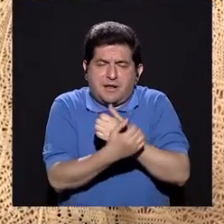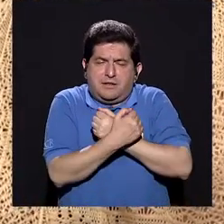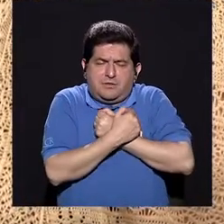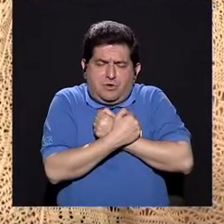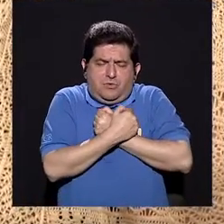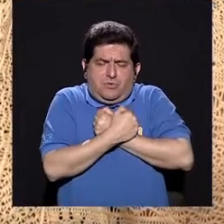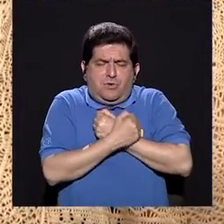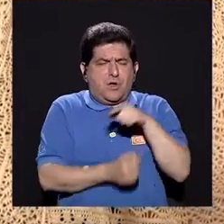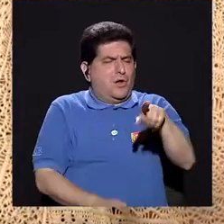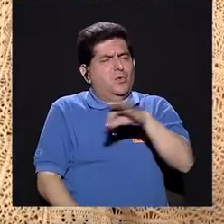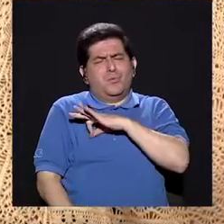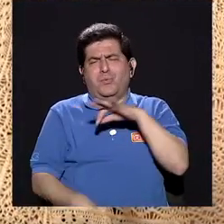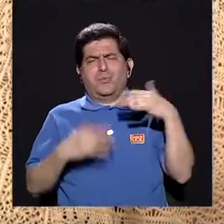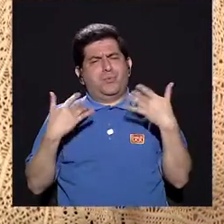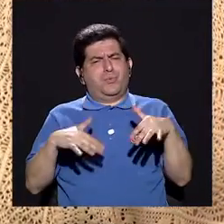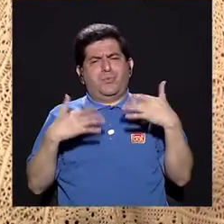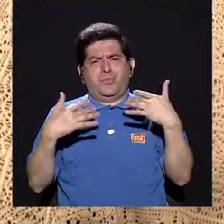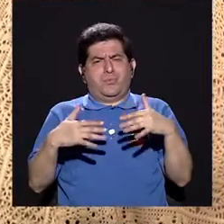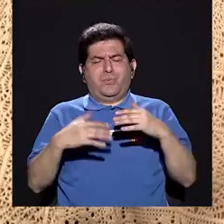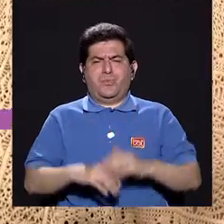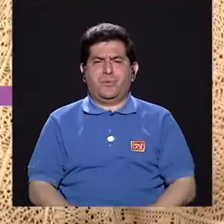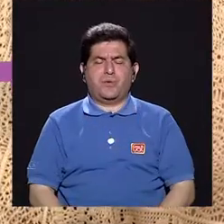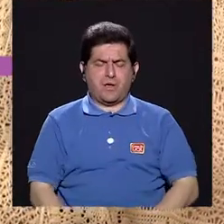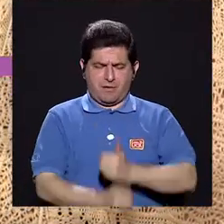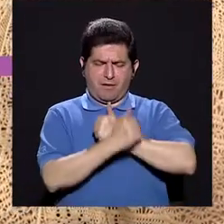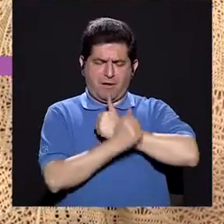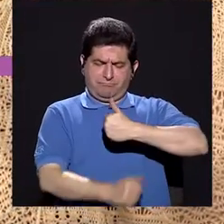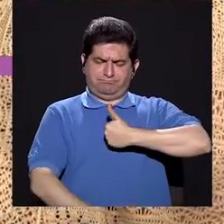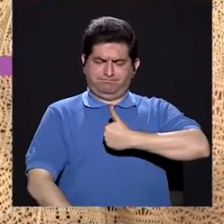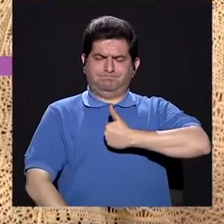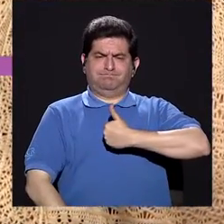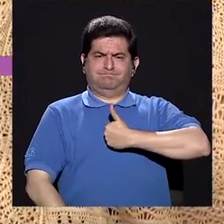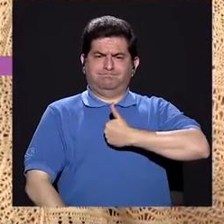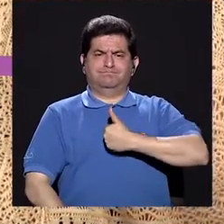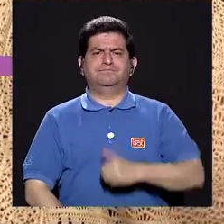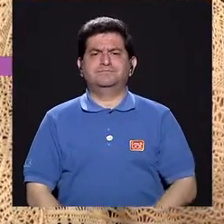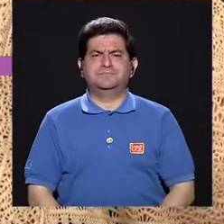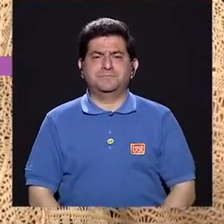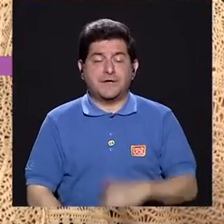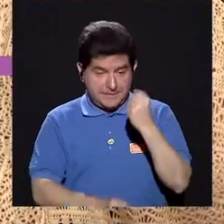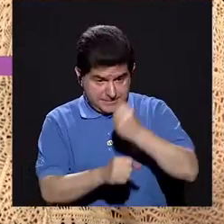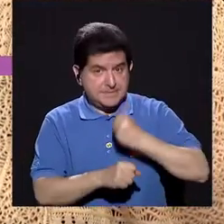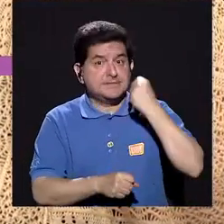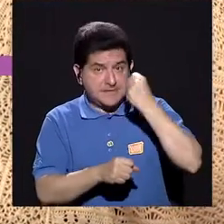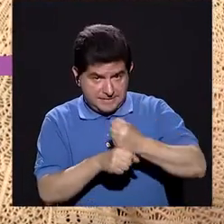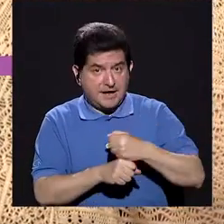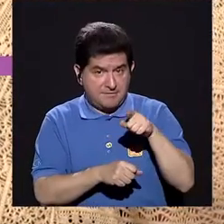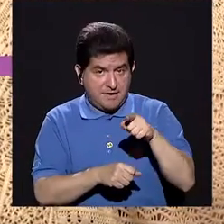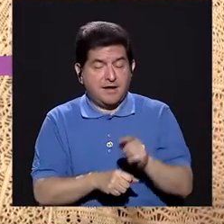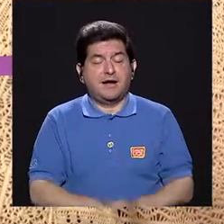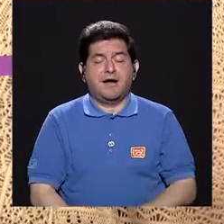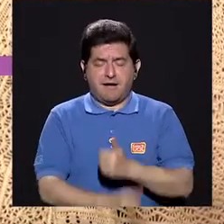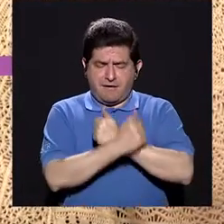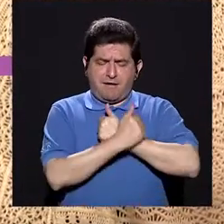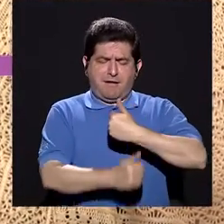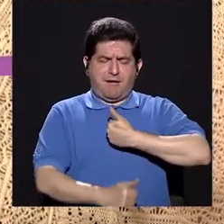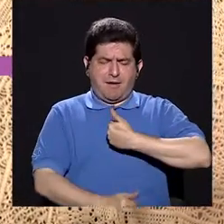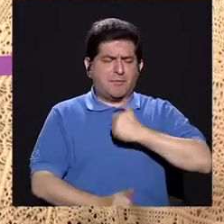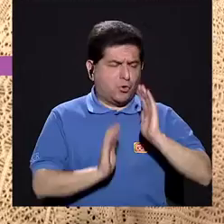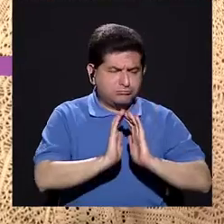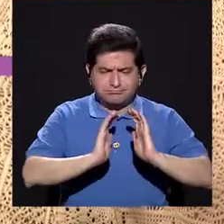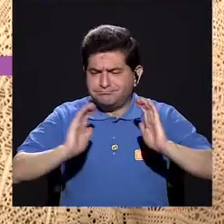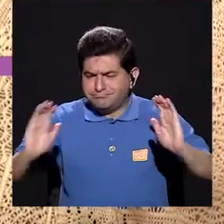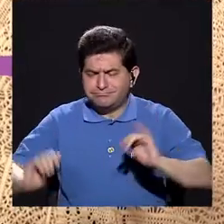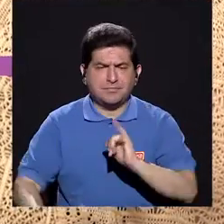se beneficia mucho su autoestima. Se trabaja mucho con la autoestima de los niños.